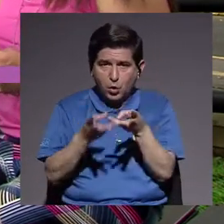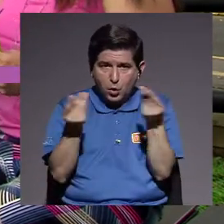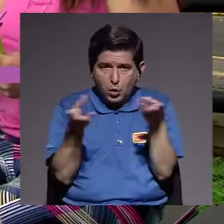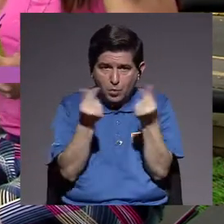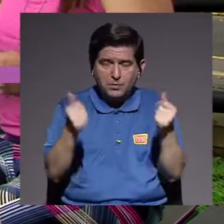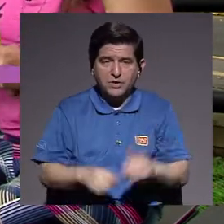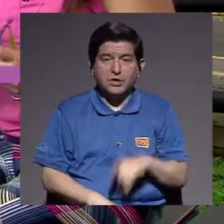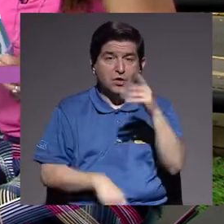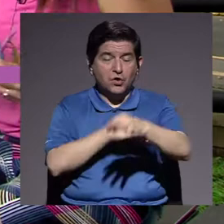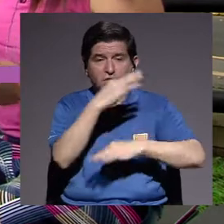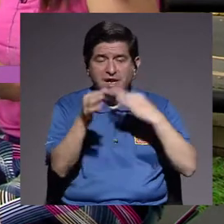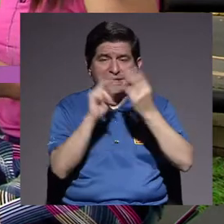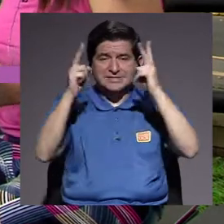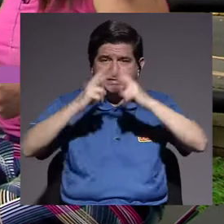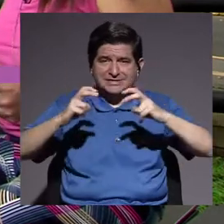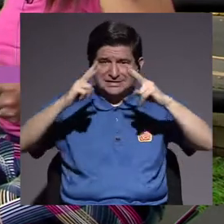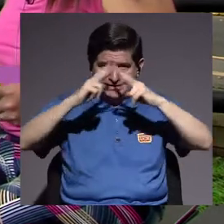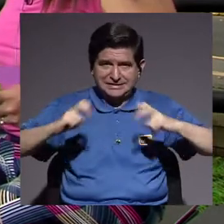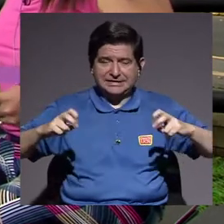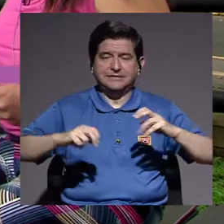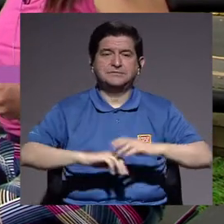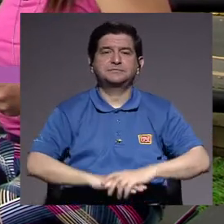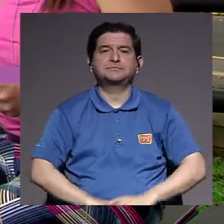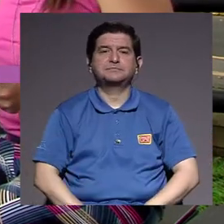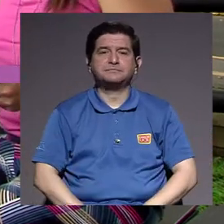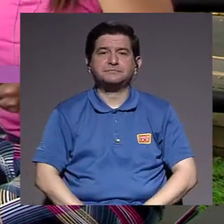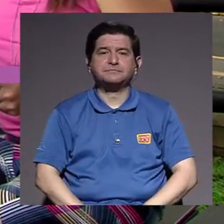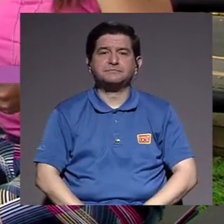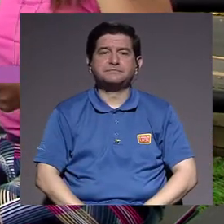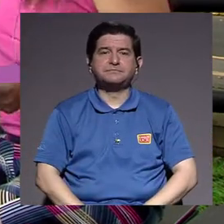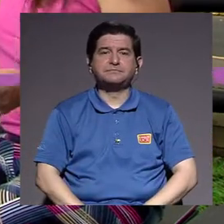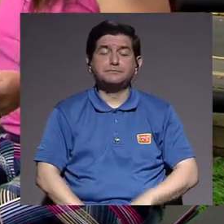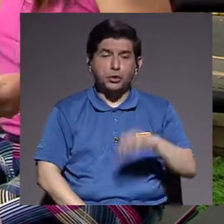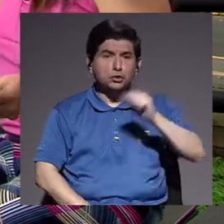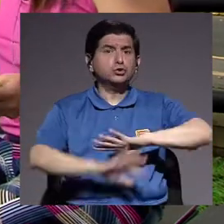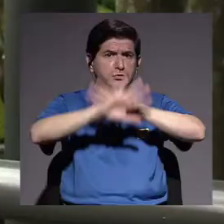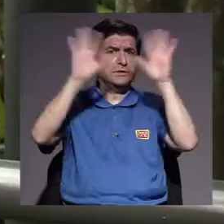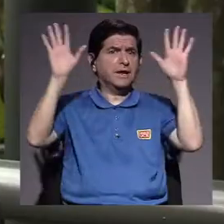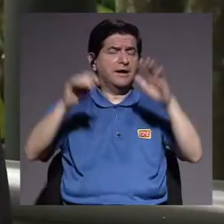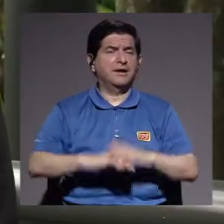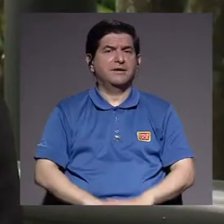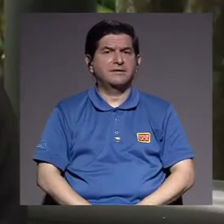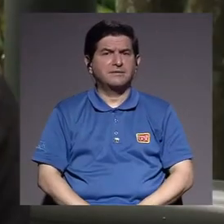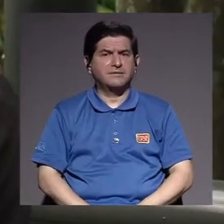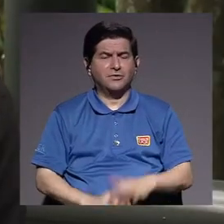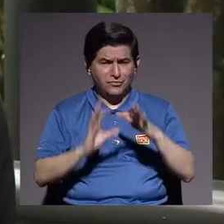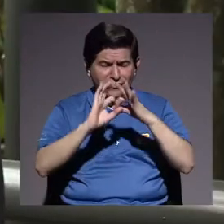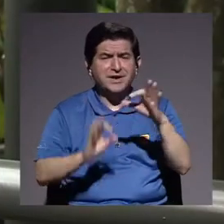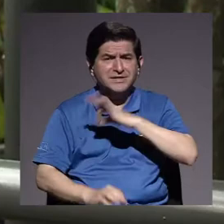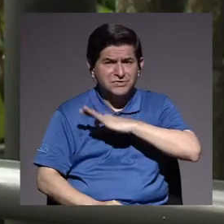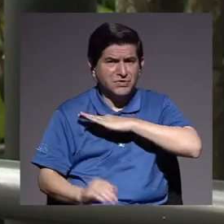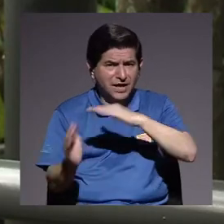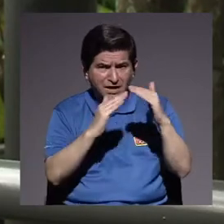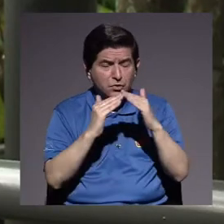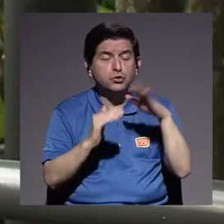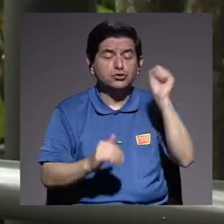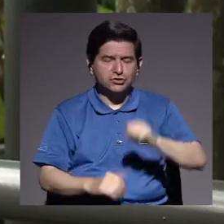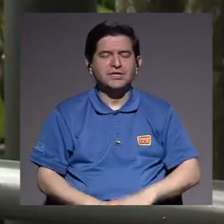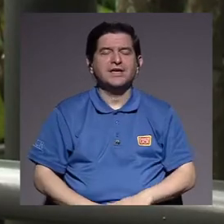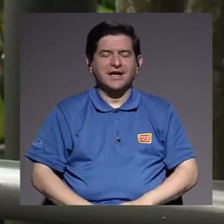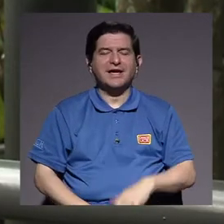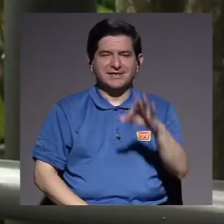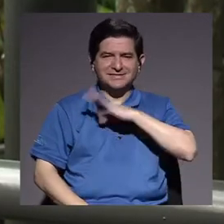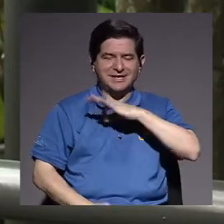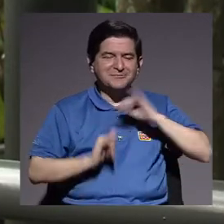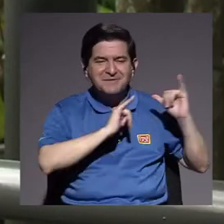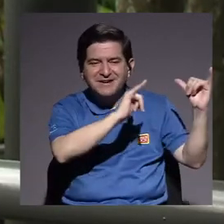opinión, hacer este tipo como de análisis también que... Claro, y entender... que ver con el bienestar del pueblo. Exacto, tiene que ver con el